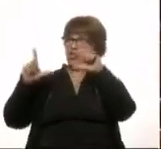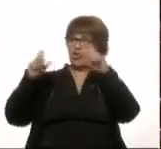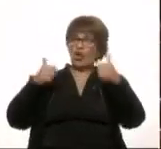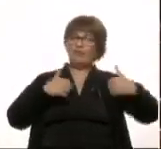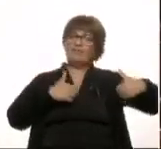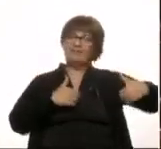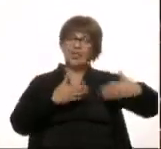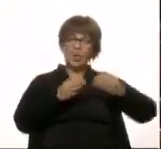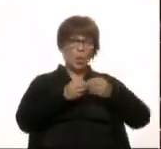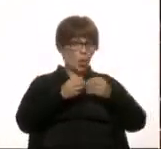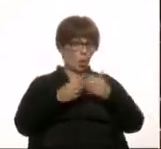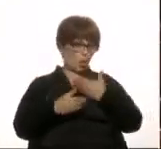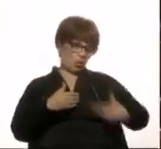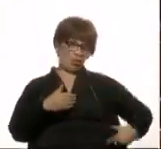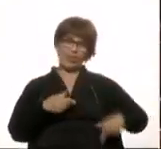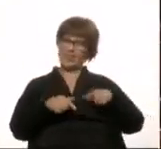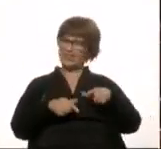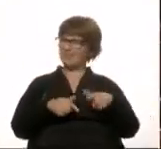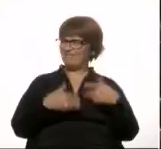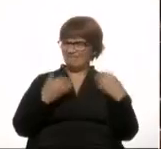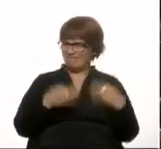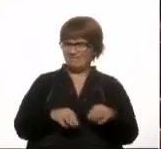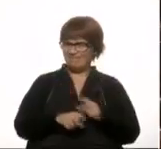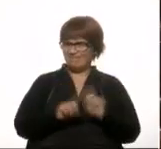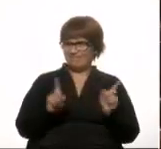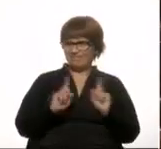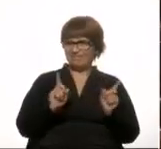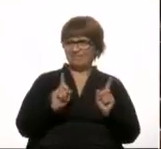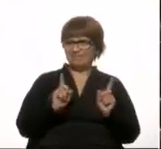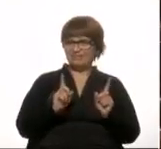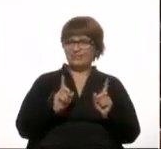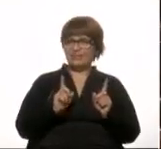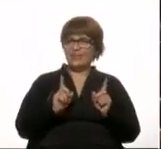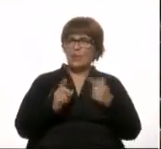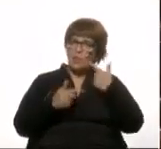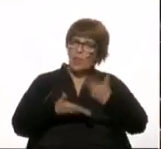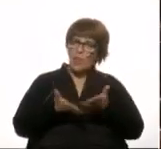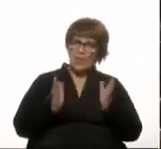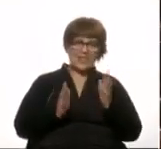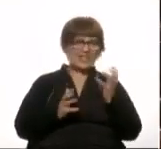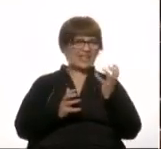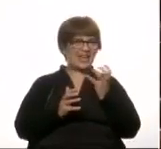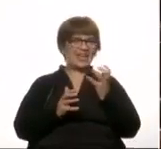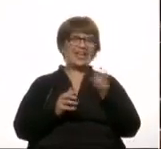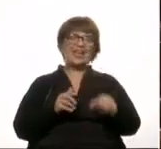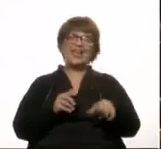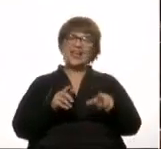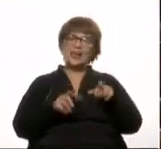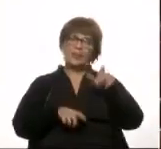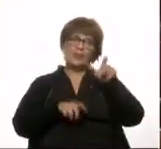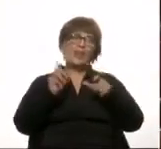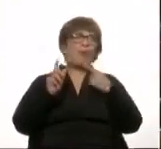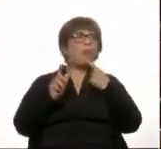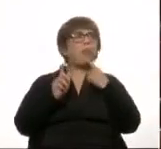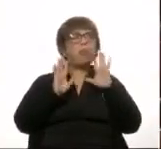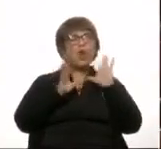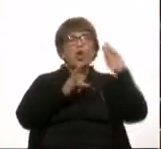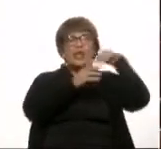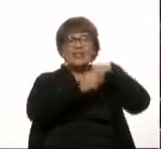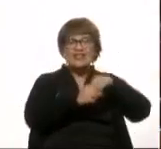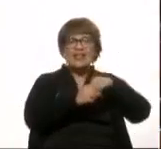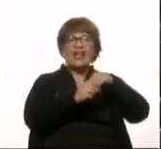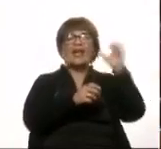el gobierno. Y me parece que no es una buena señal, que no es una buena señal de que politicemos a los